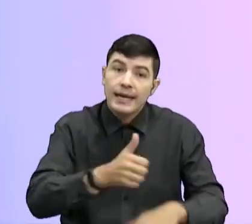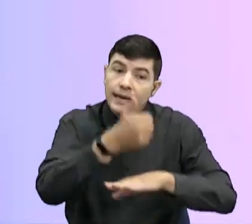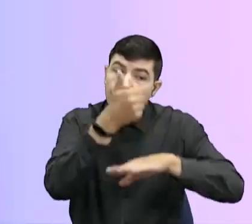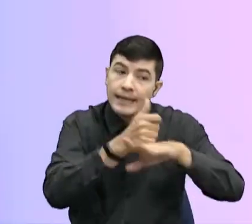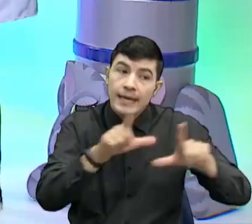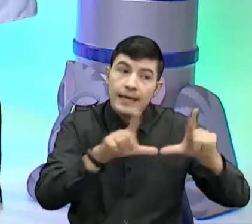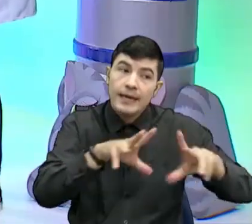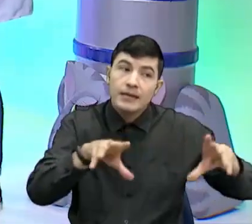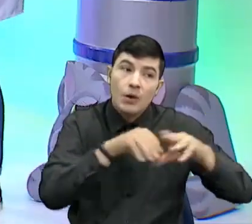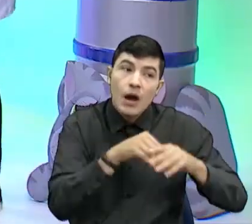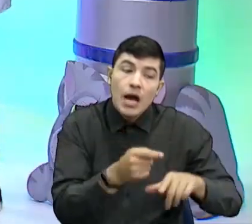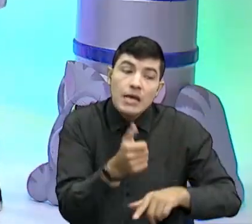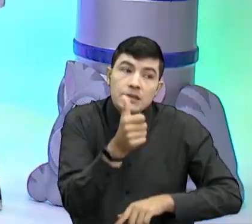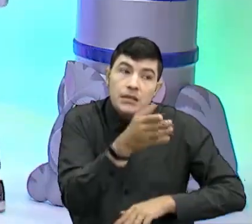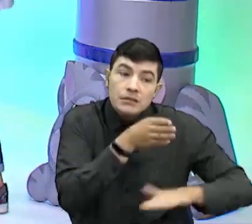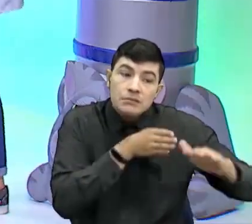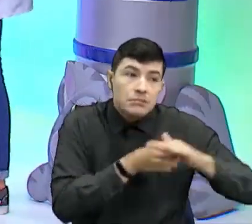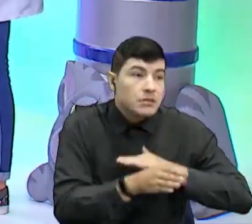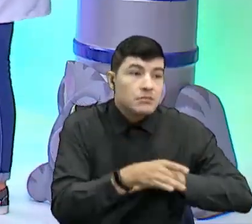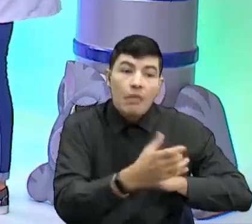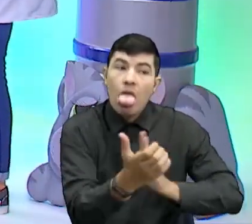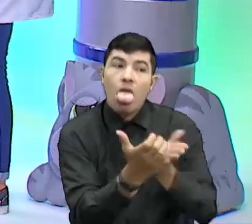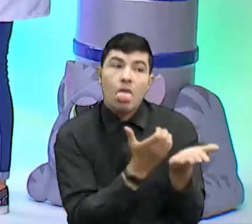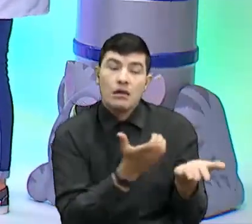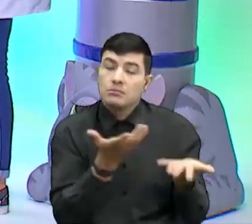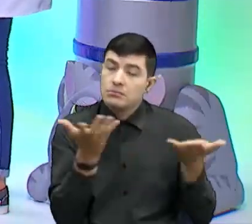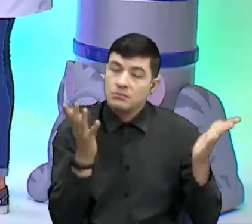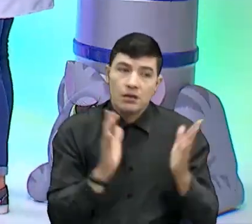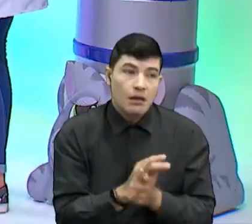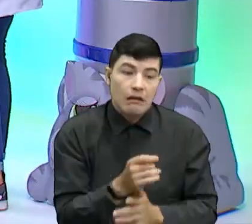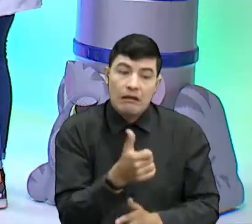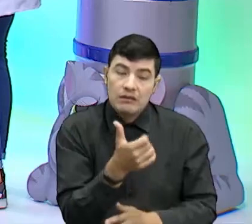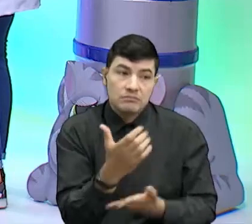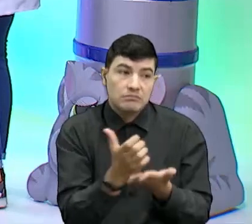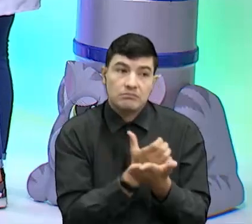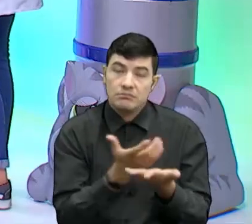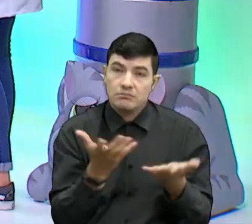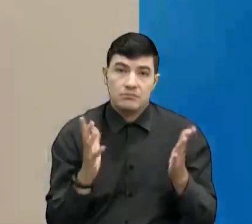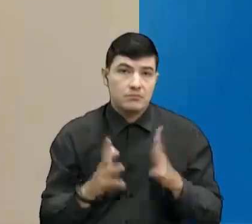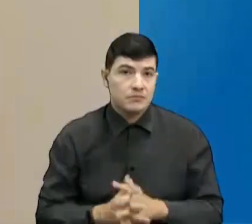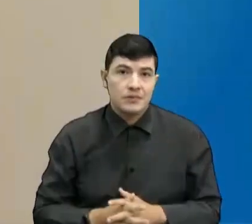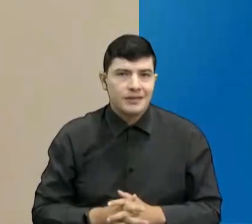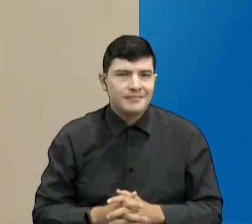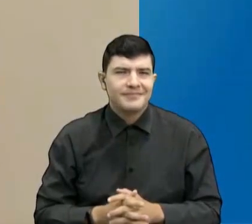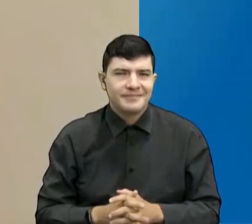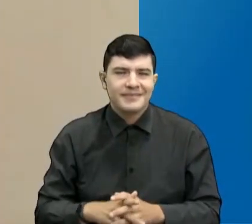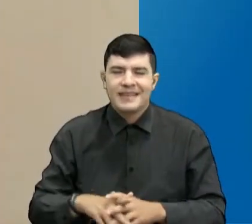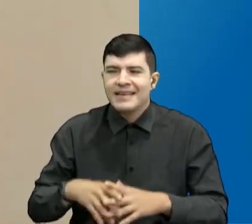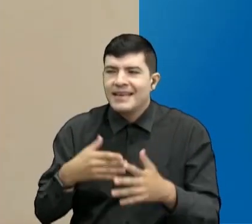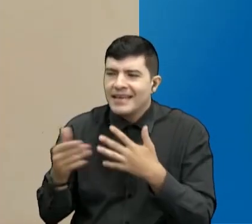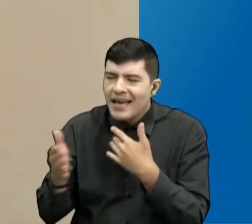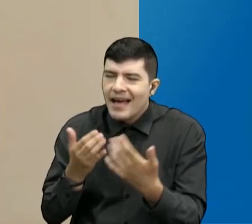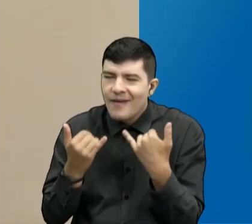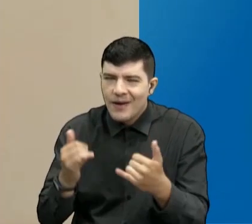lista para entrar. Anda, niño, bueno, vamos a ver unas fotitos y a escuchar unos videos que tenemos por allí, miren esta muñeca preciosa, dice